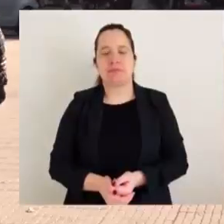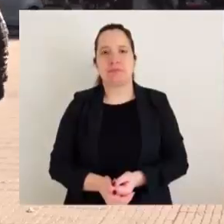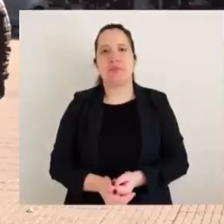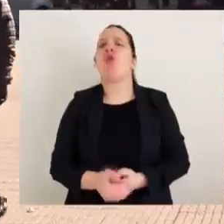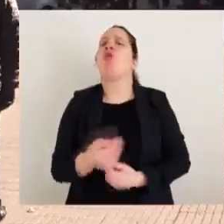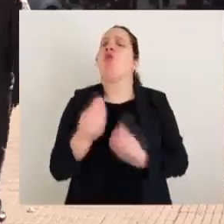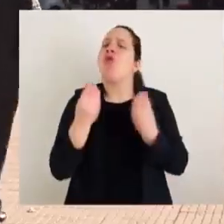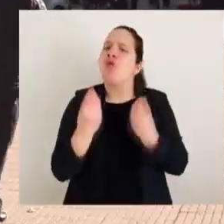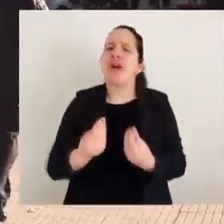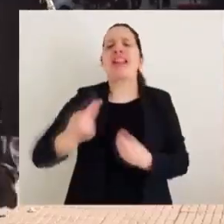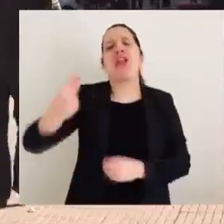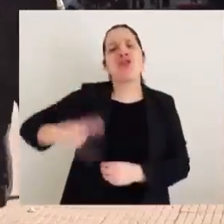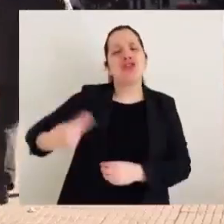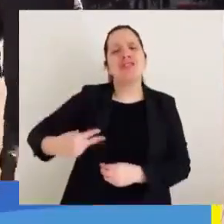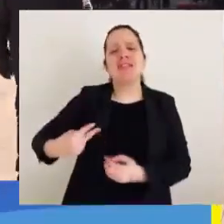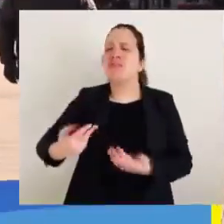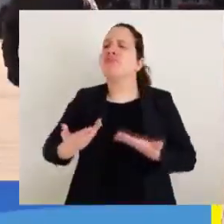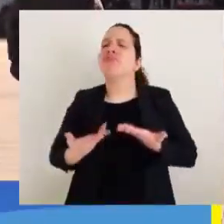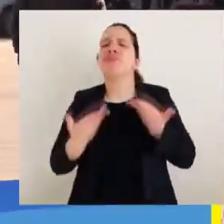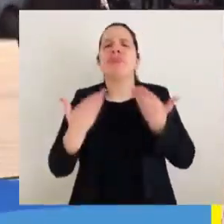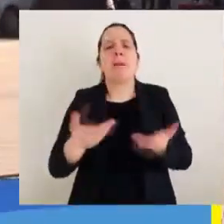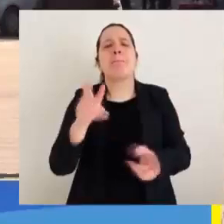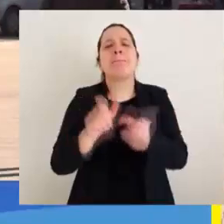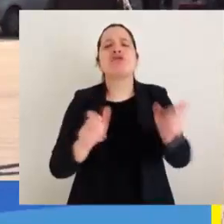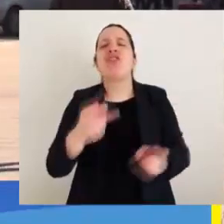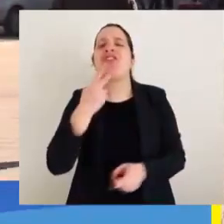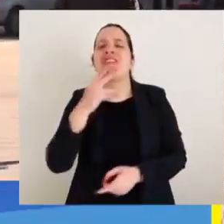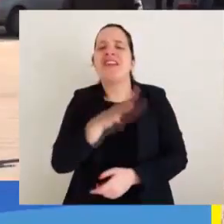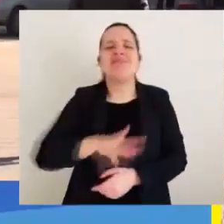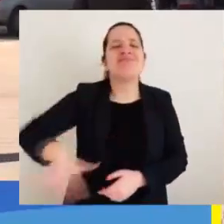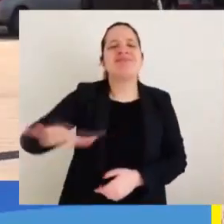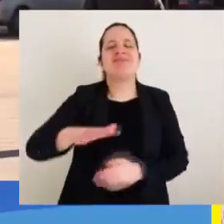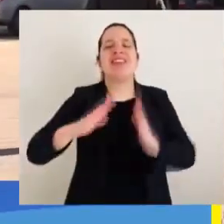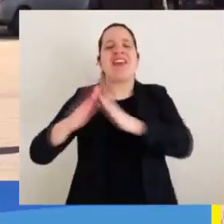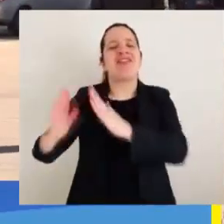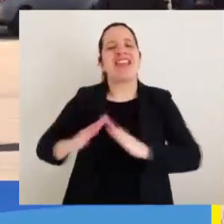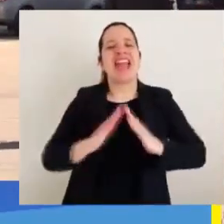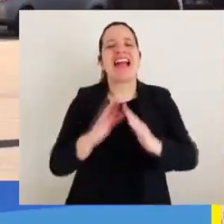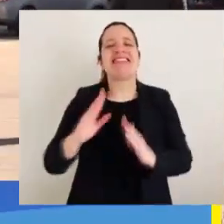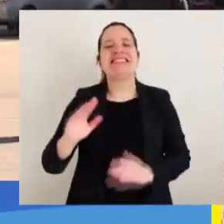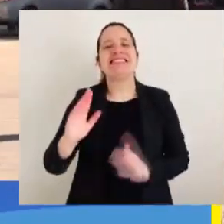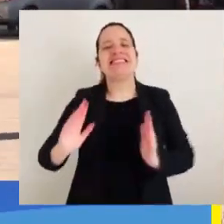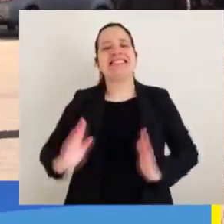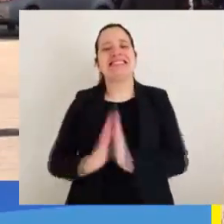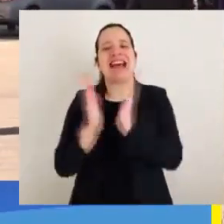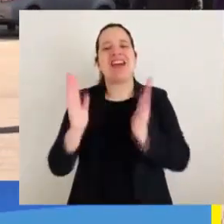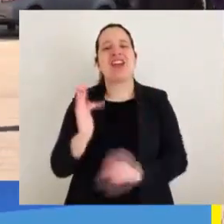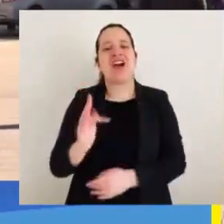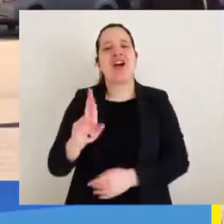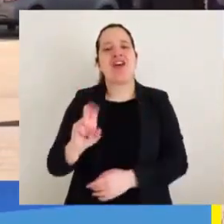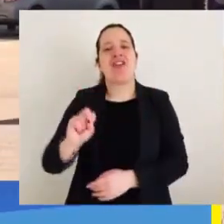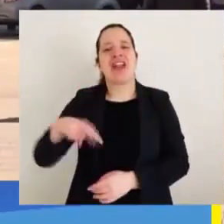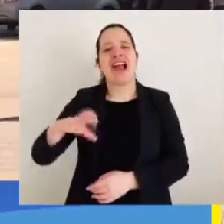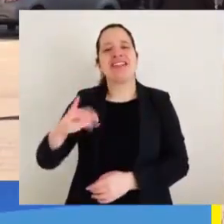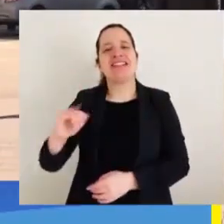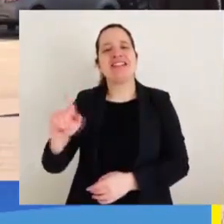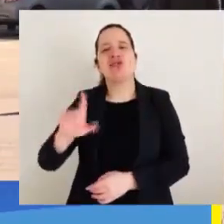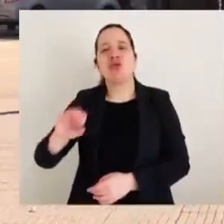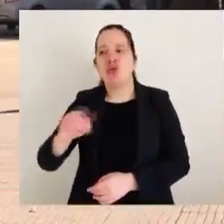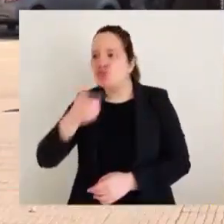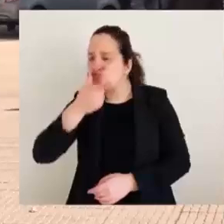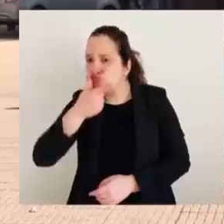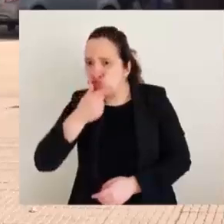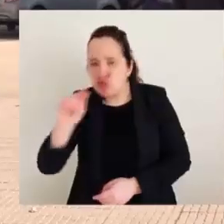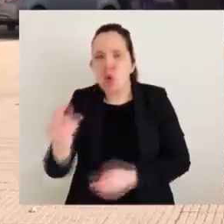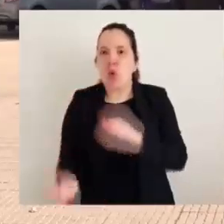Y una buena noticia recibieron las vecinas y vecinos de la Villa San Francisco porque ya pronto verán concretado el proyecto